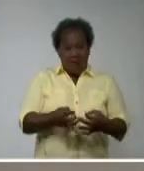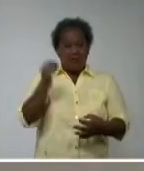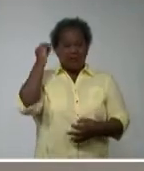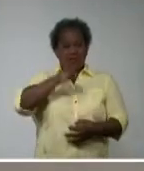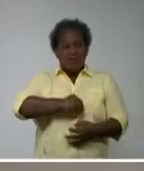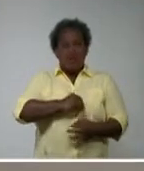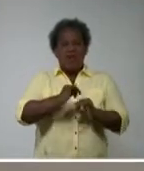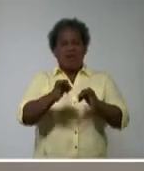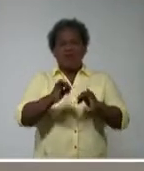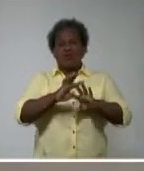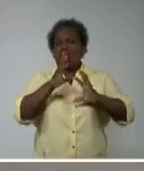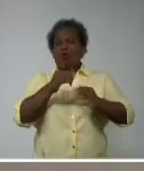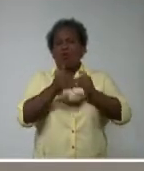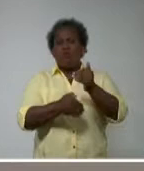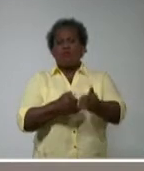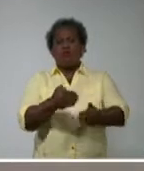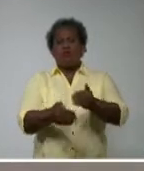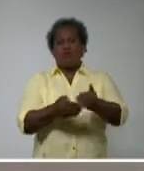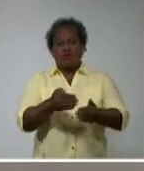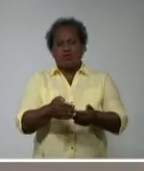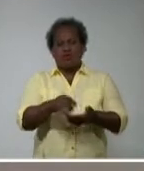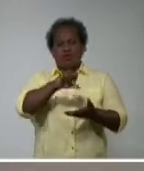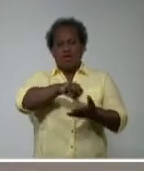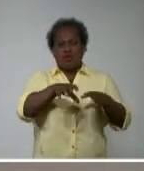todo lo que se procesa en el centro de aislamiento,